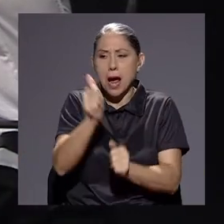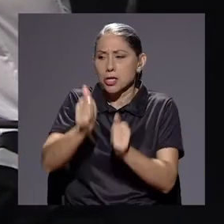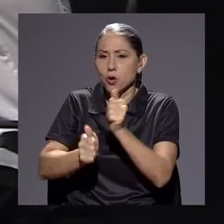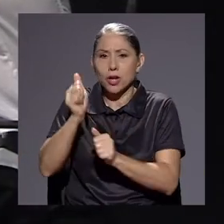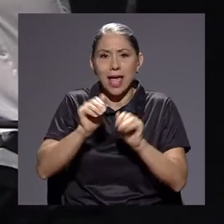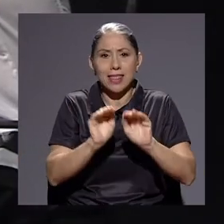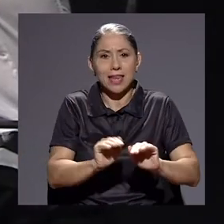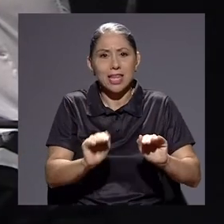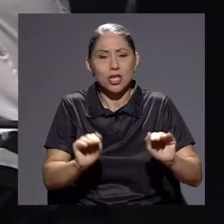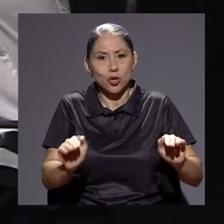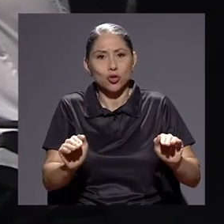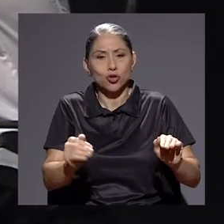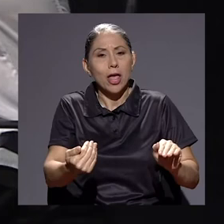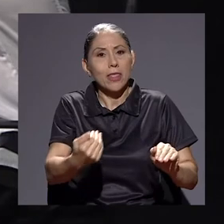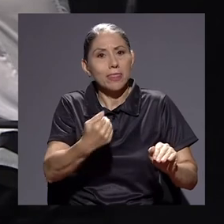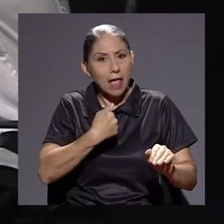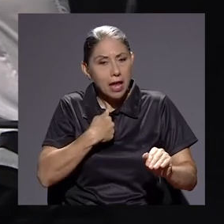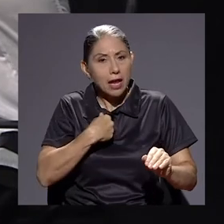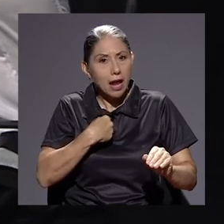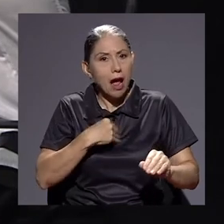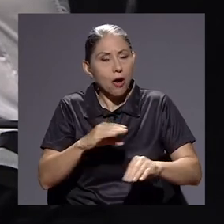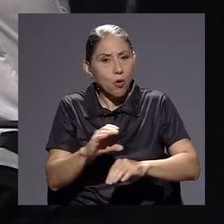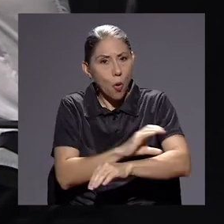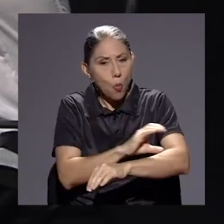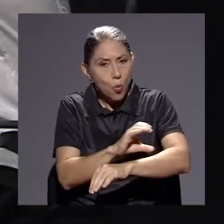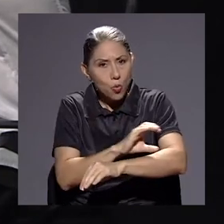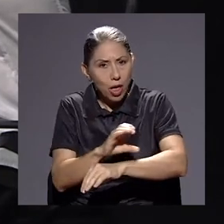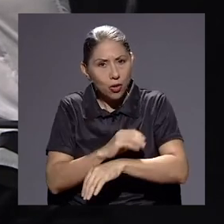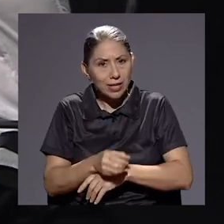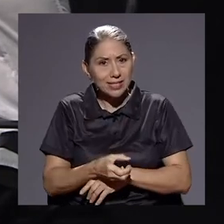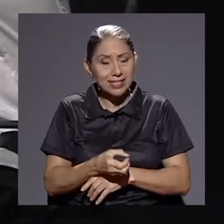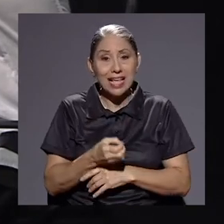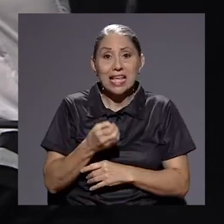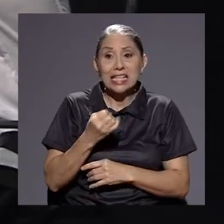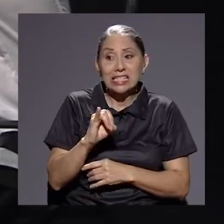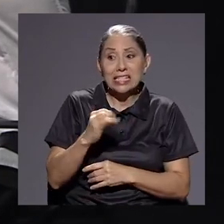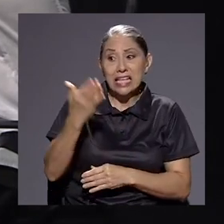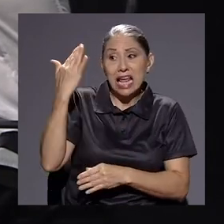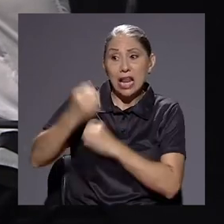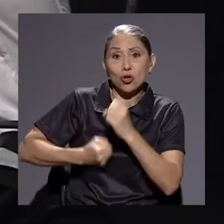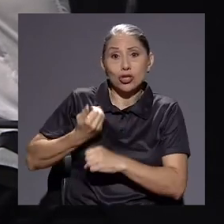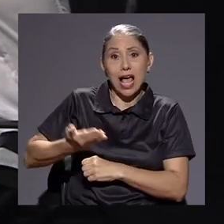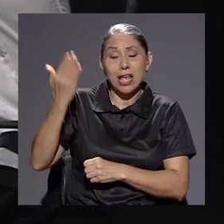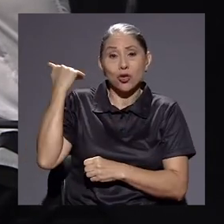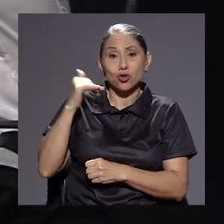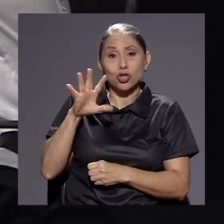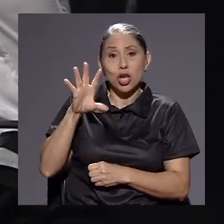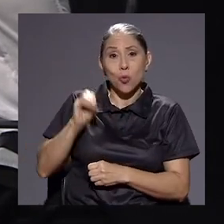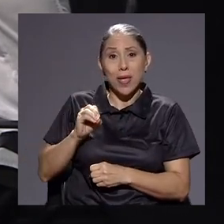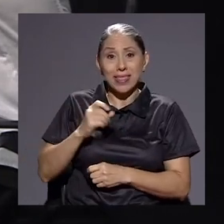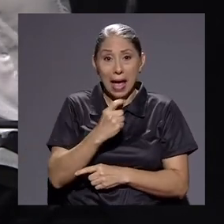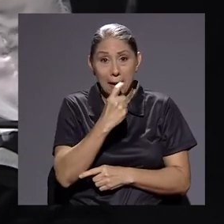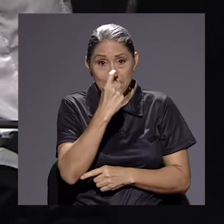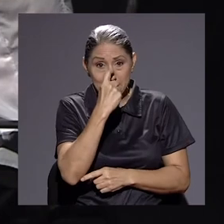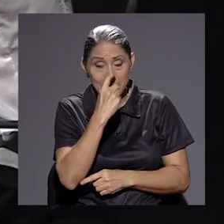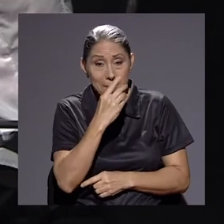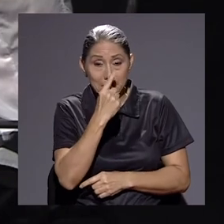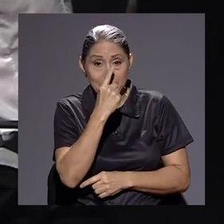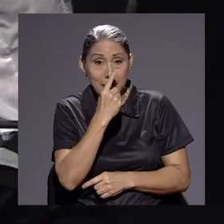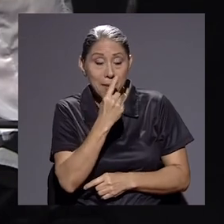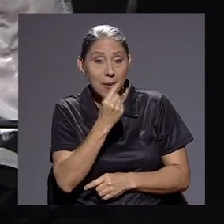mayor computadoras. Si en los 50, don Pepe Figueres hablaba de poner calzado a la gente,